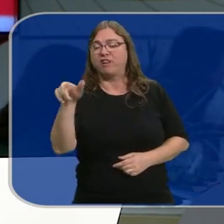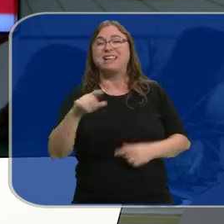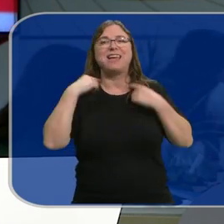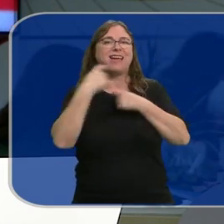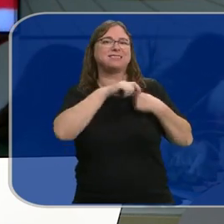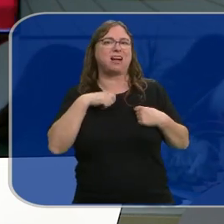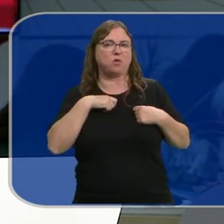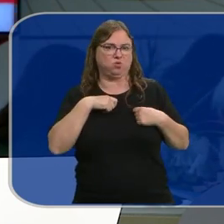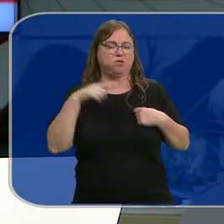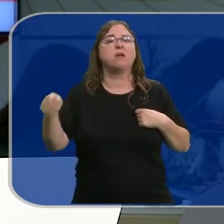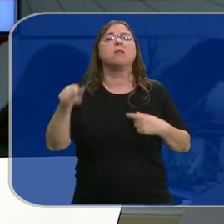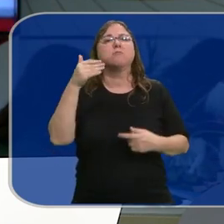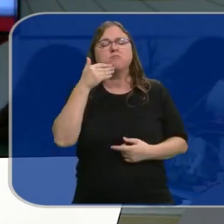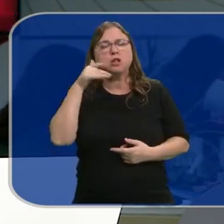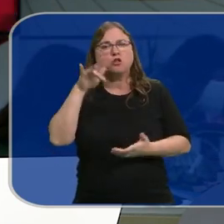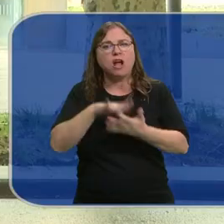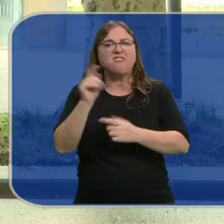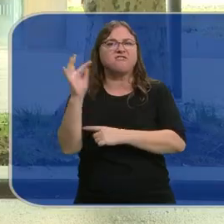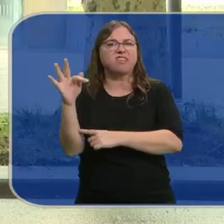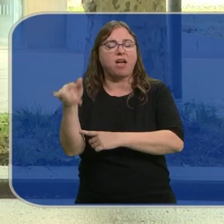campamento de Burgos. Verónica González cuéntanos.